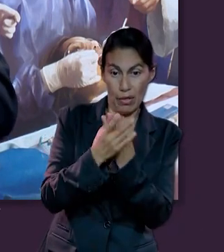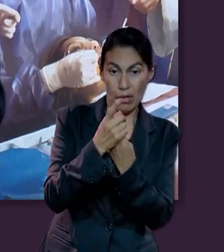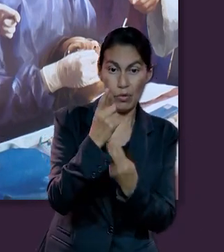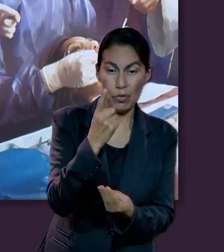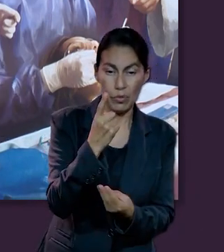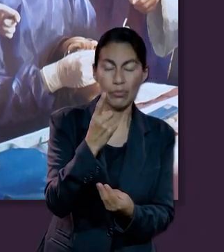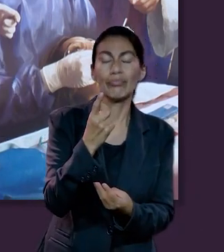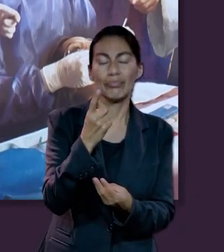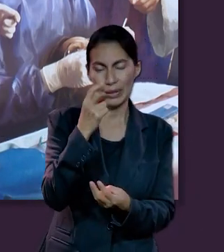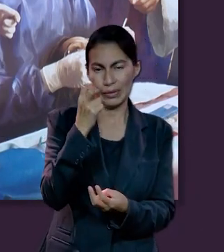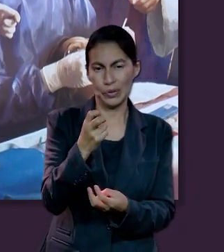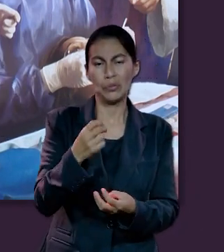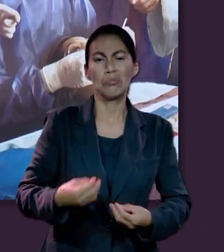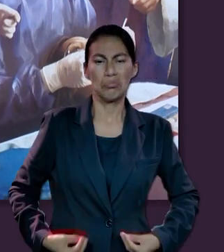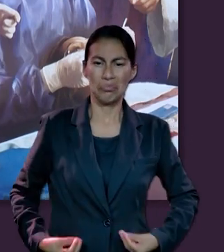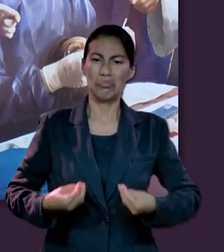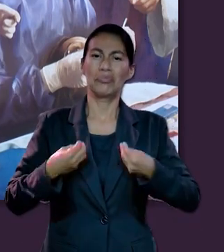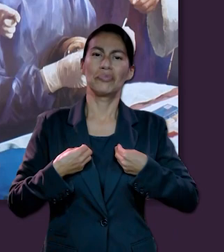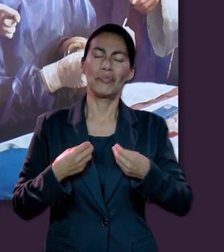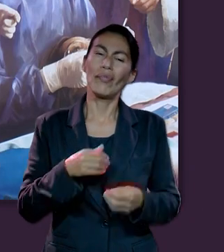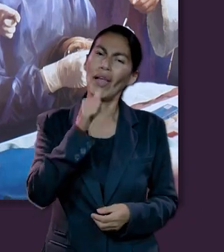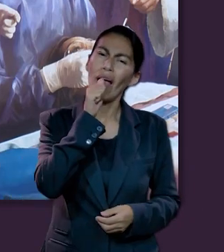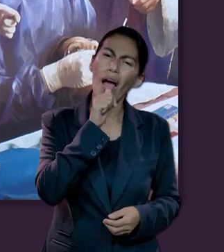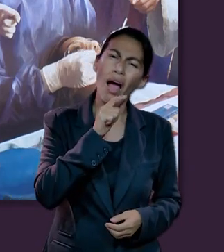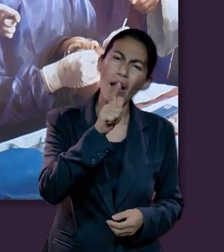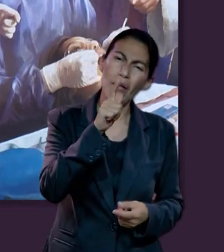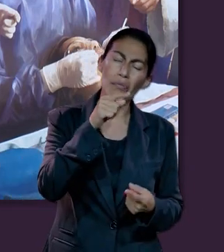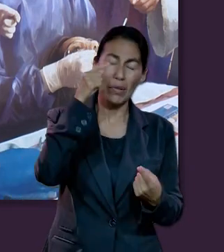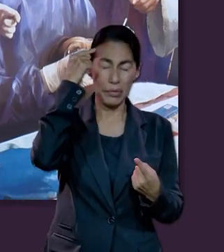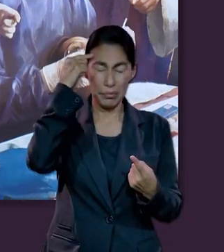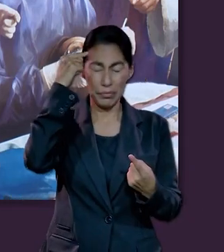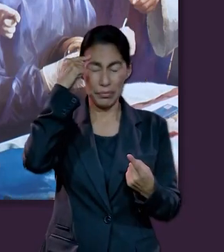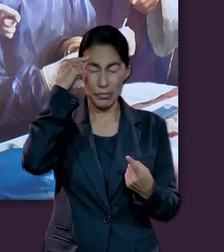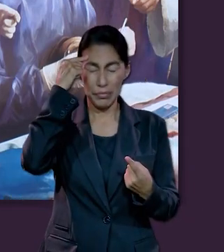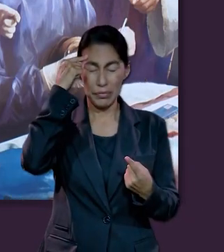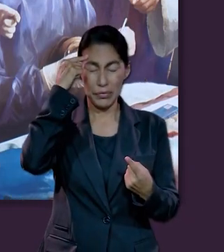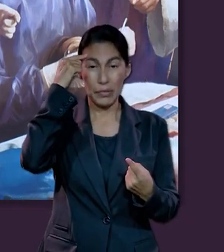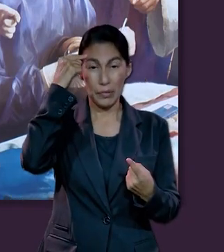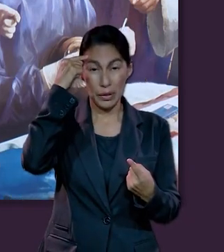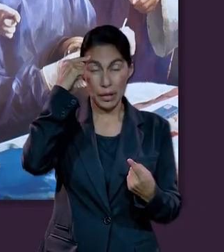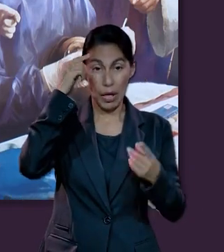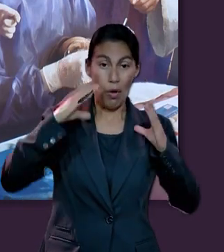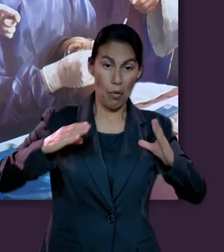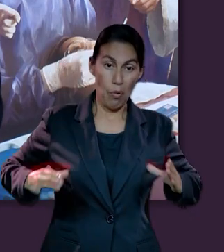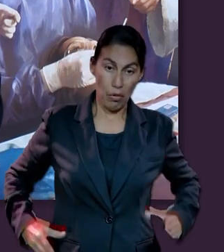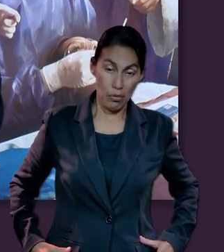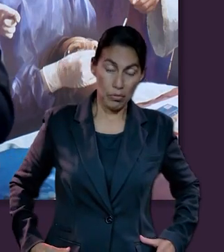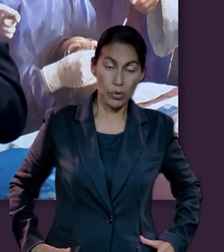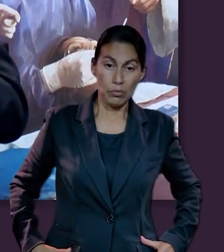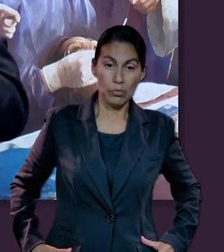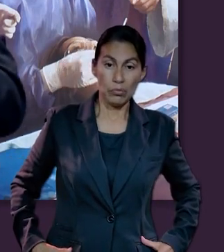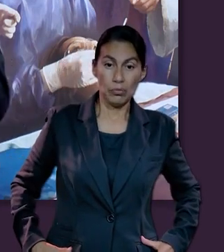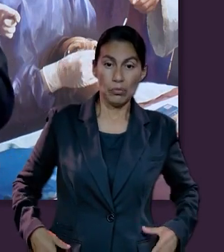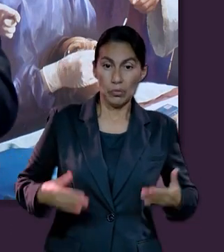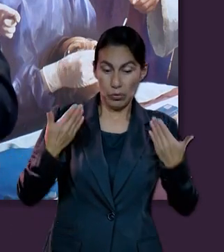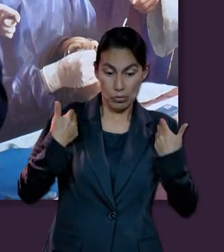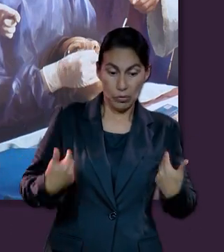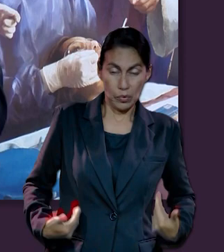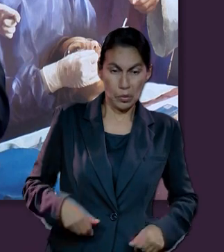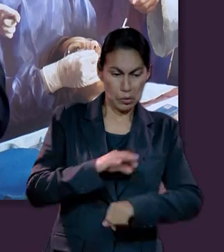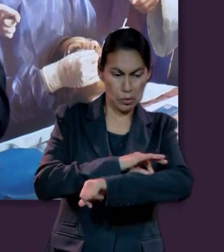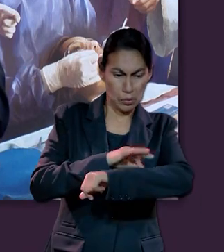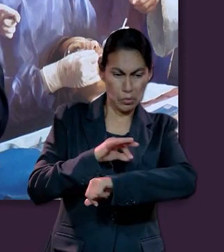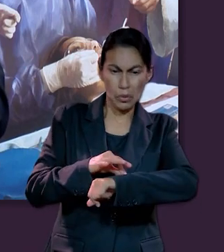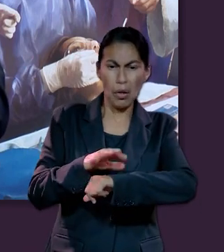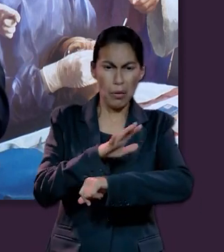es cuando las tres se combinan, entendiendo el alma como la conciencia, como nuestro ser pensante, y el cuerpo como el